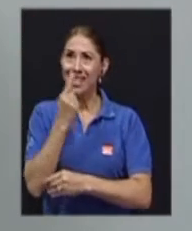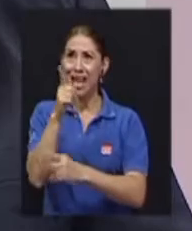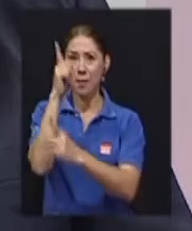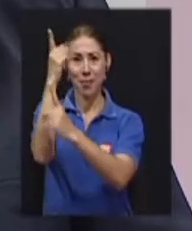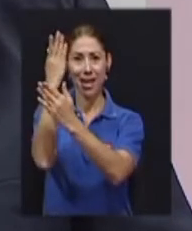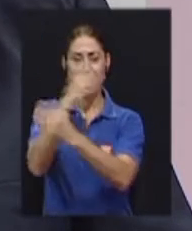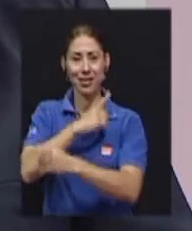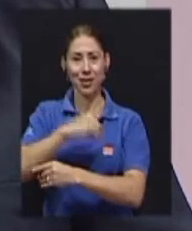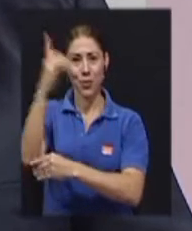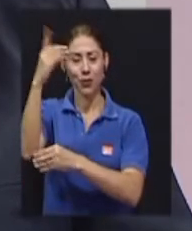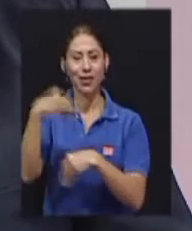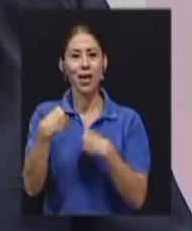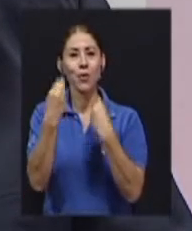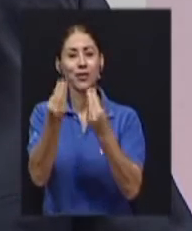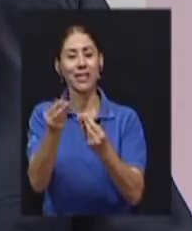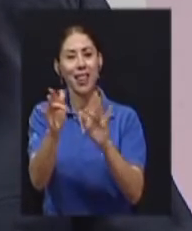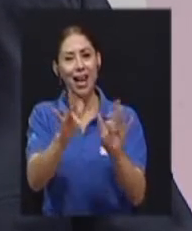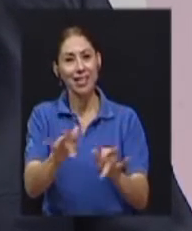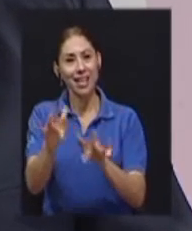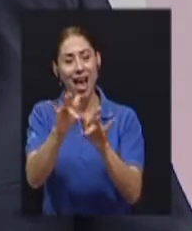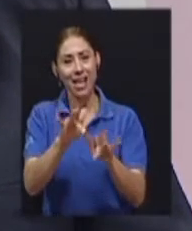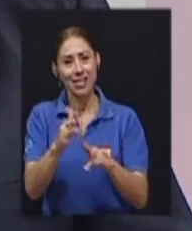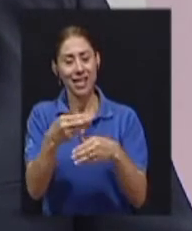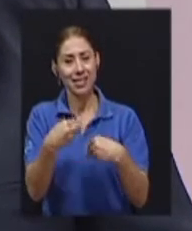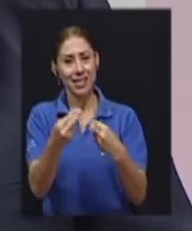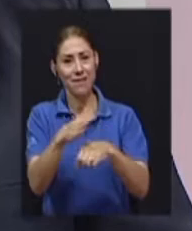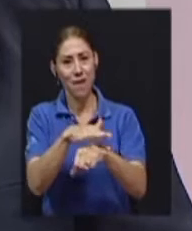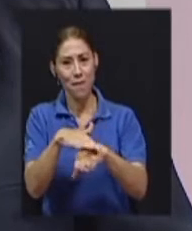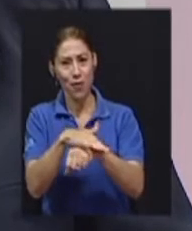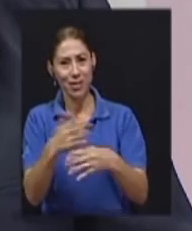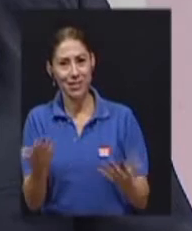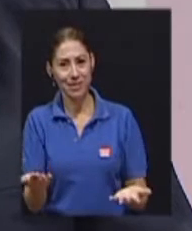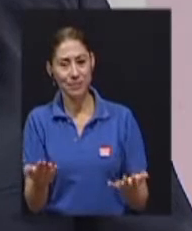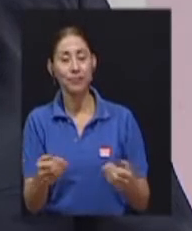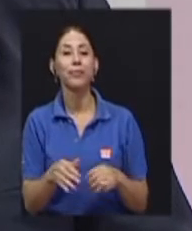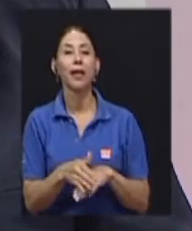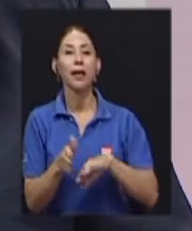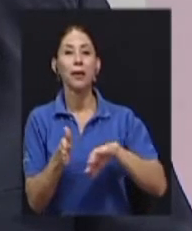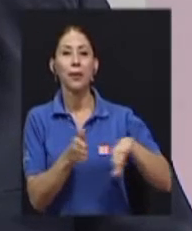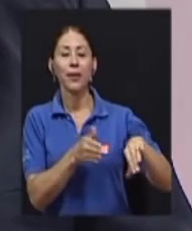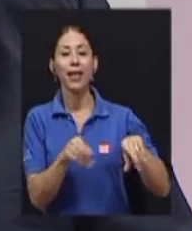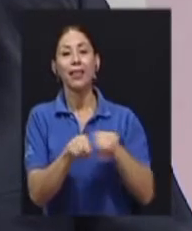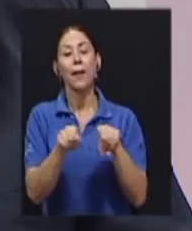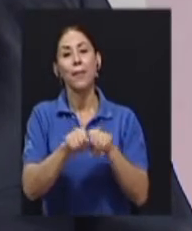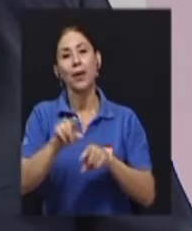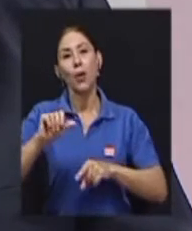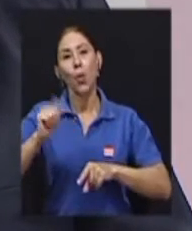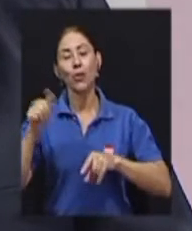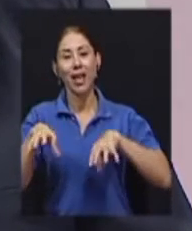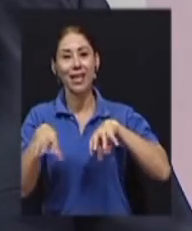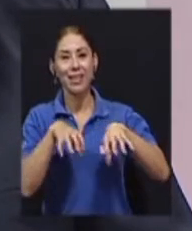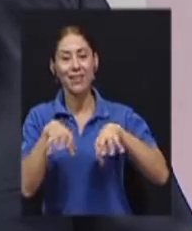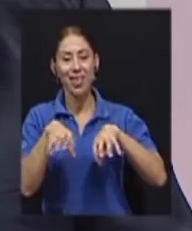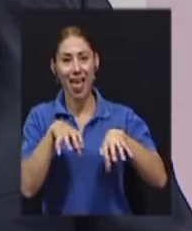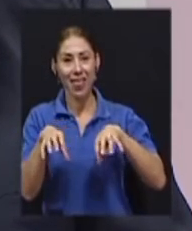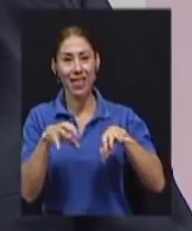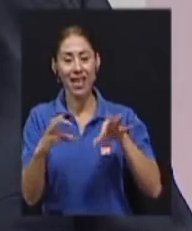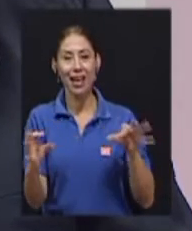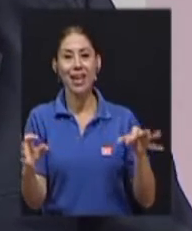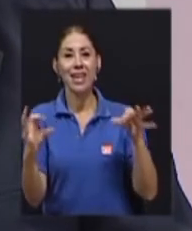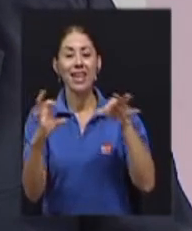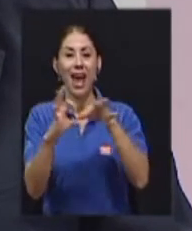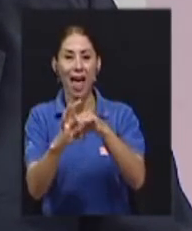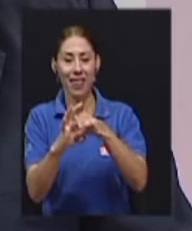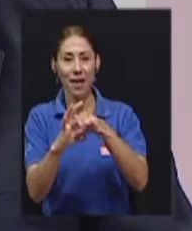concede las gracias y favores. Tenemos también otra actividad ligada al cincuentenario